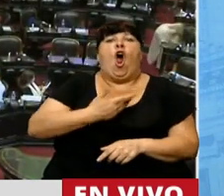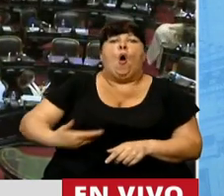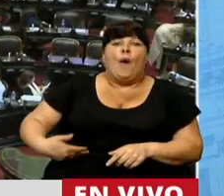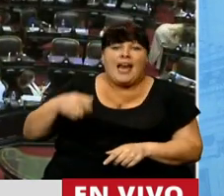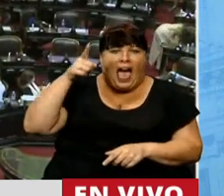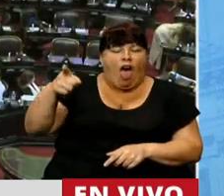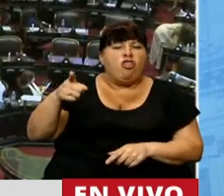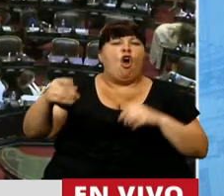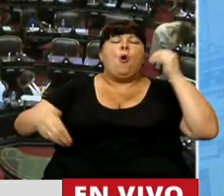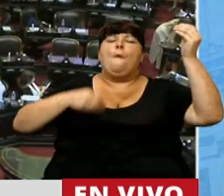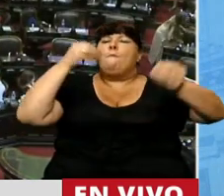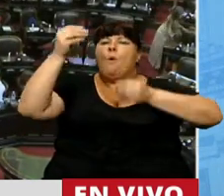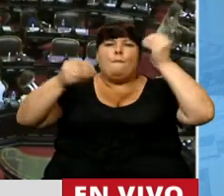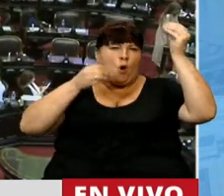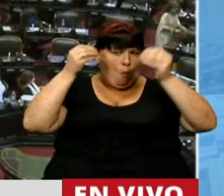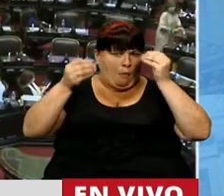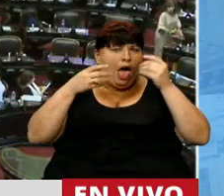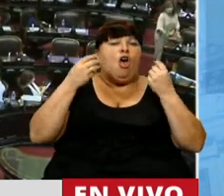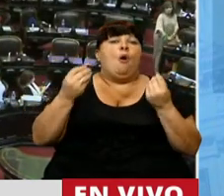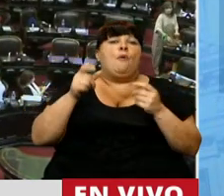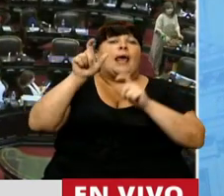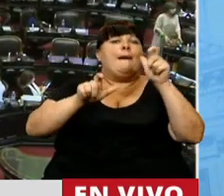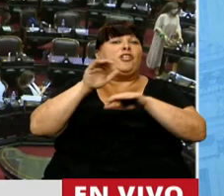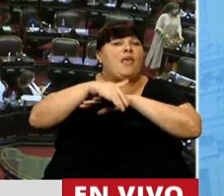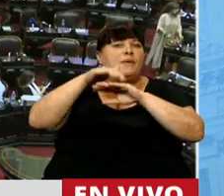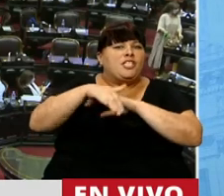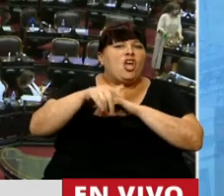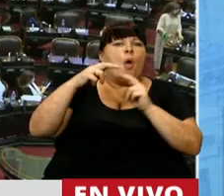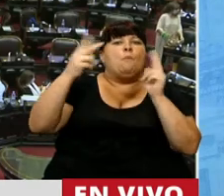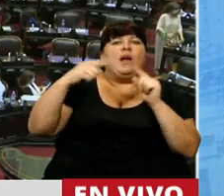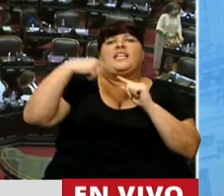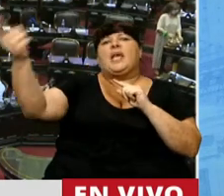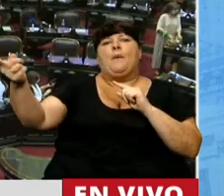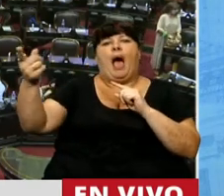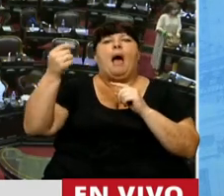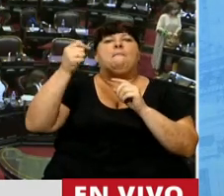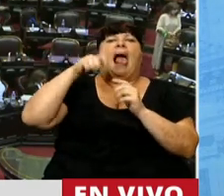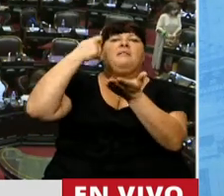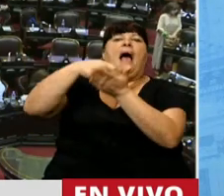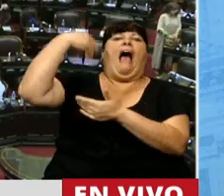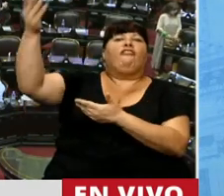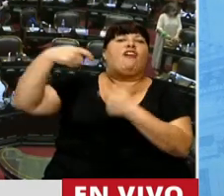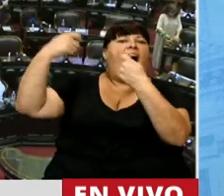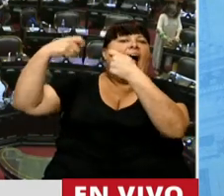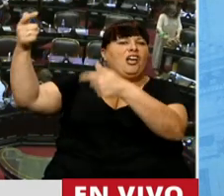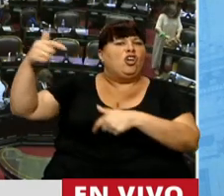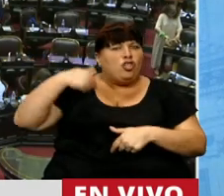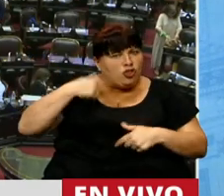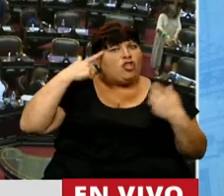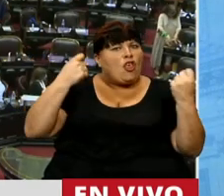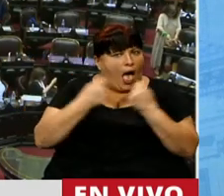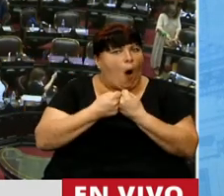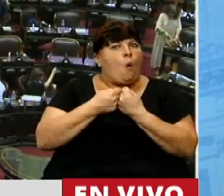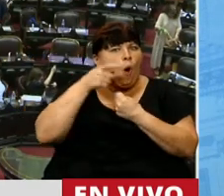está muy preocupado porque muchos misioneros pasan el puente y dejan la plata afuera, y yo estoy muy de